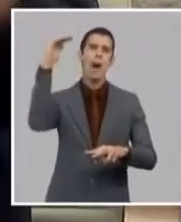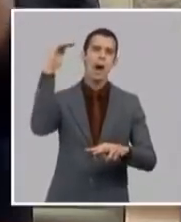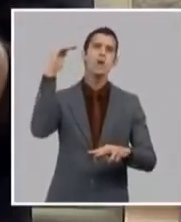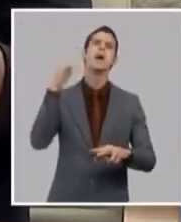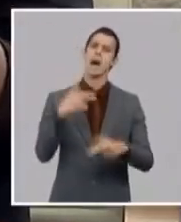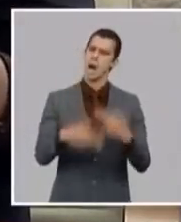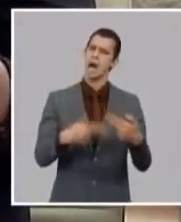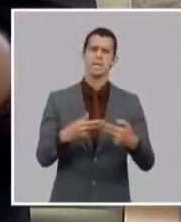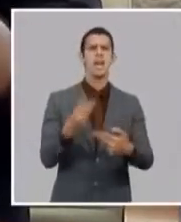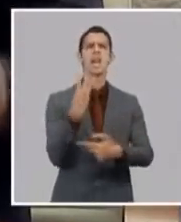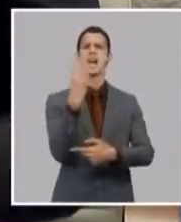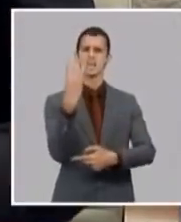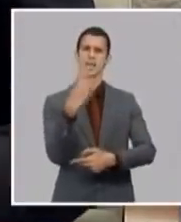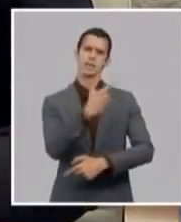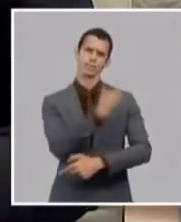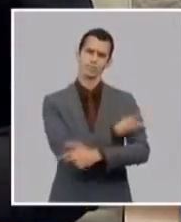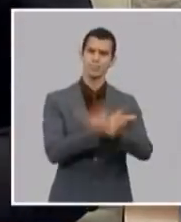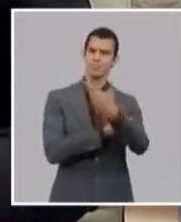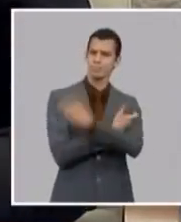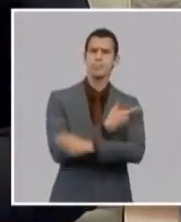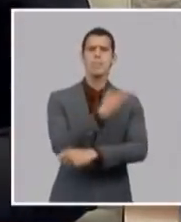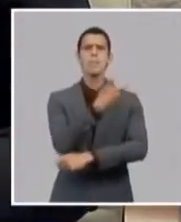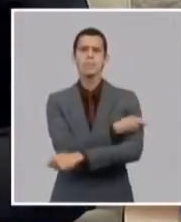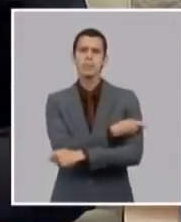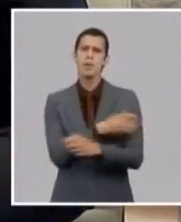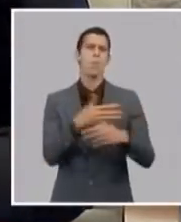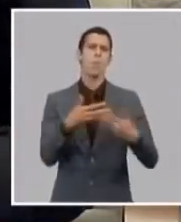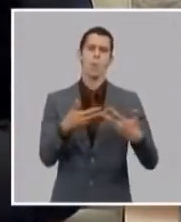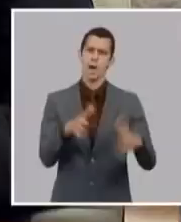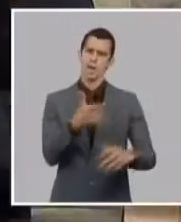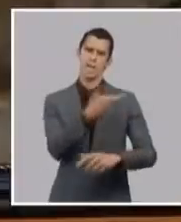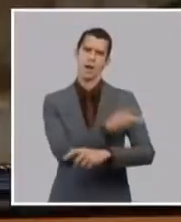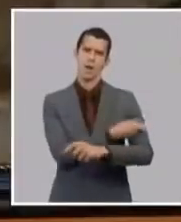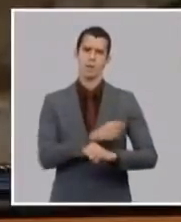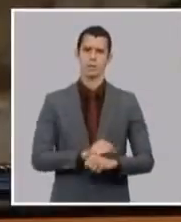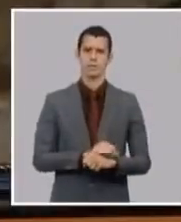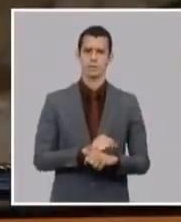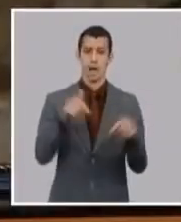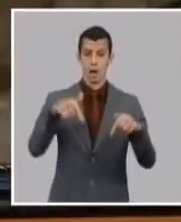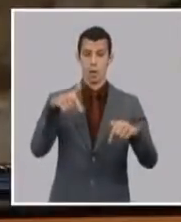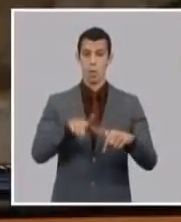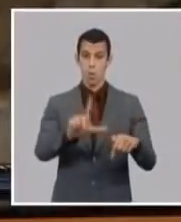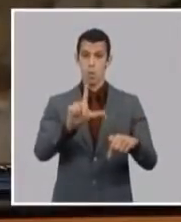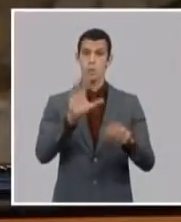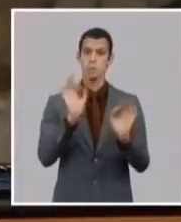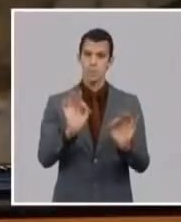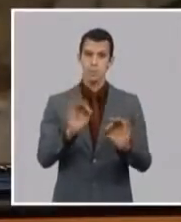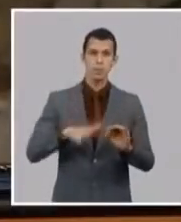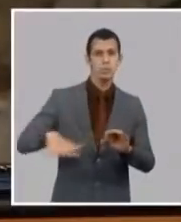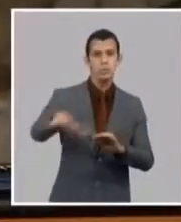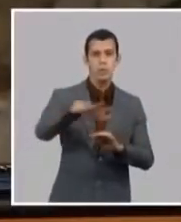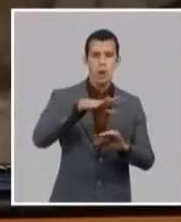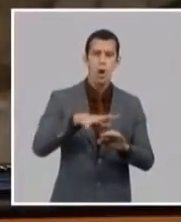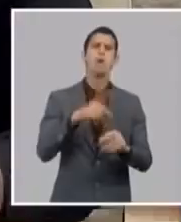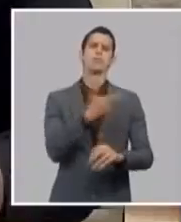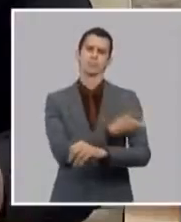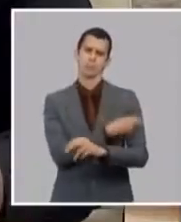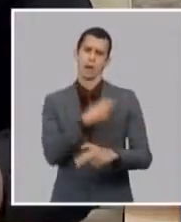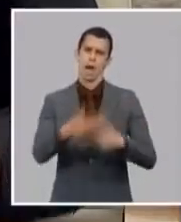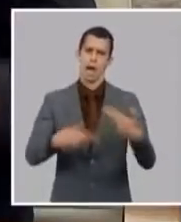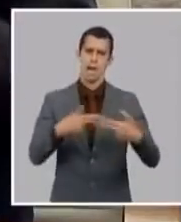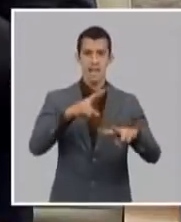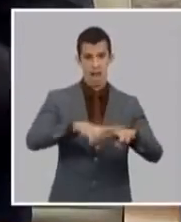inmunizada con las 3 dosis en lo que resta de este mes es decir concluye este mes y toda la población cubana